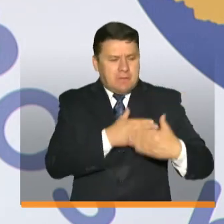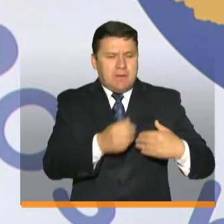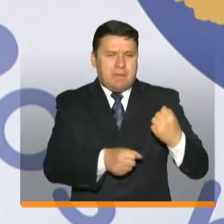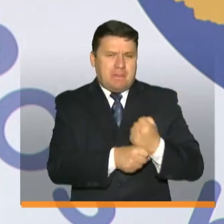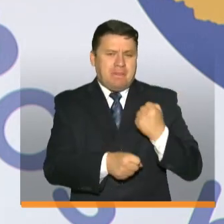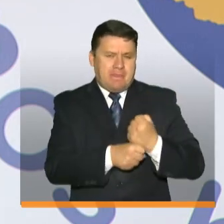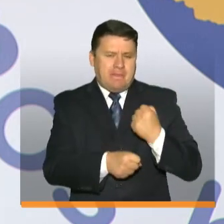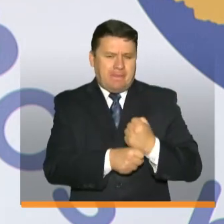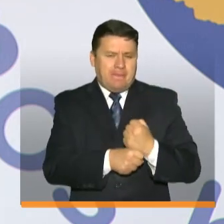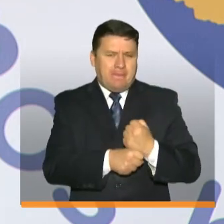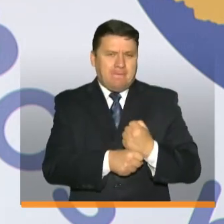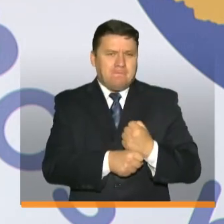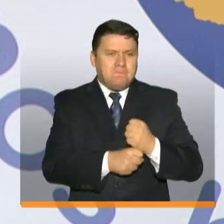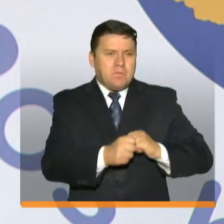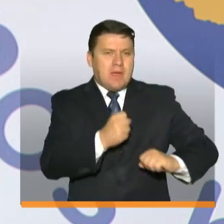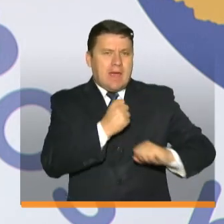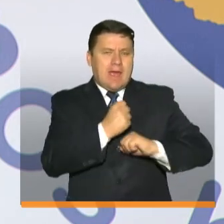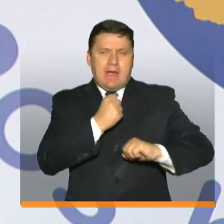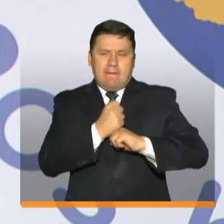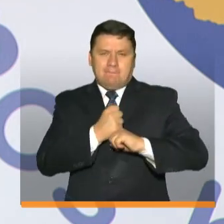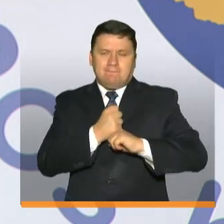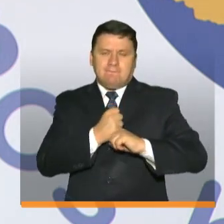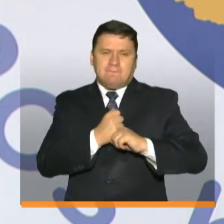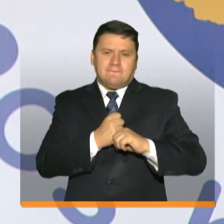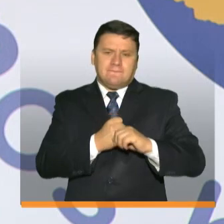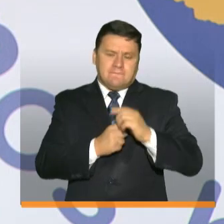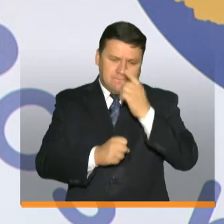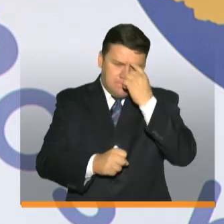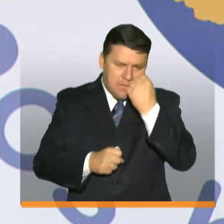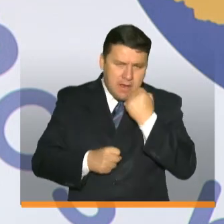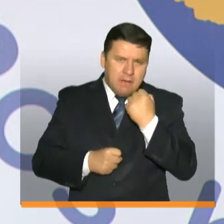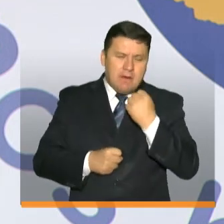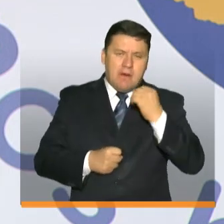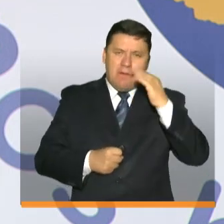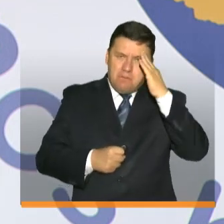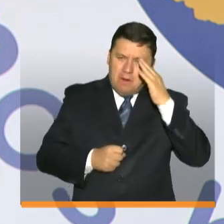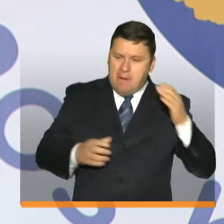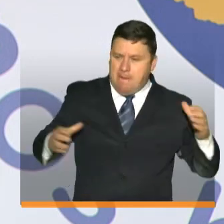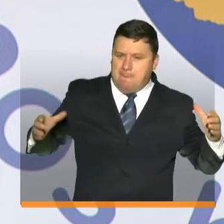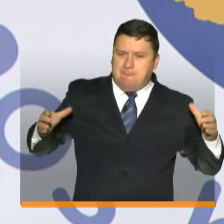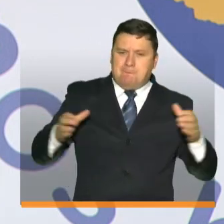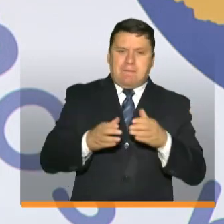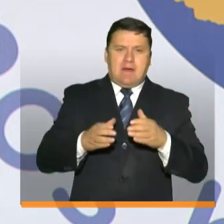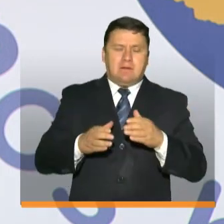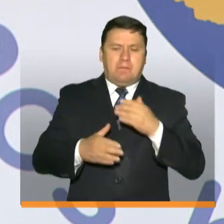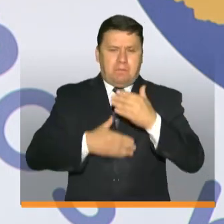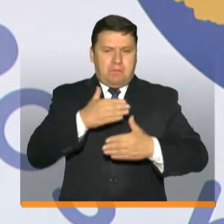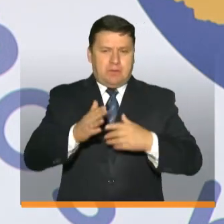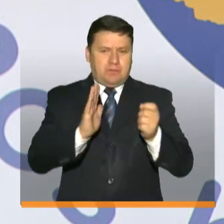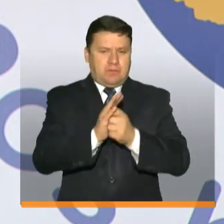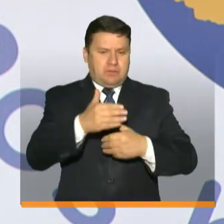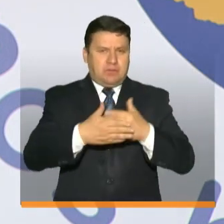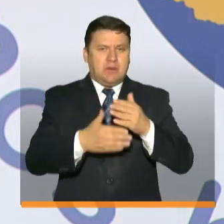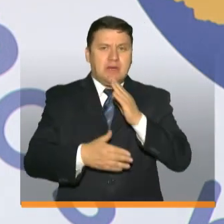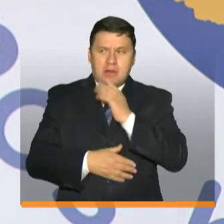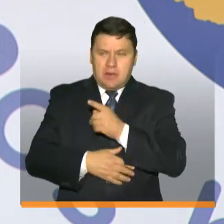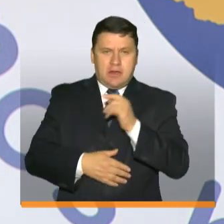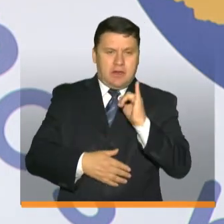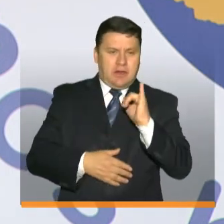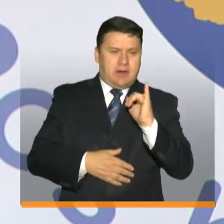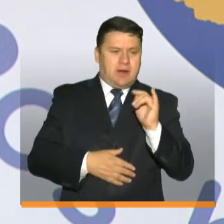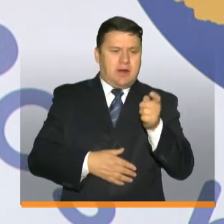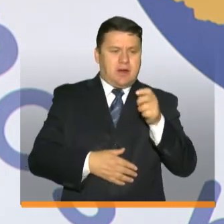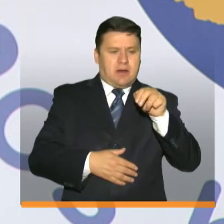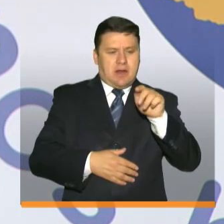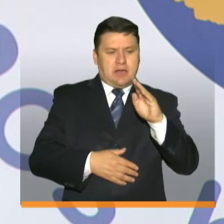trabajando y con apoyo de las fuerzas el ejército en territorio bajo el procedimiento que ahora Ignacio nos contaba